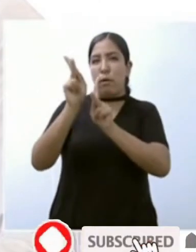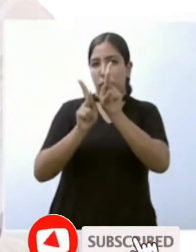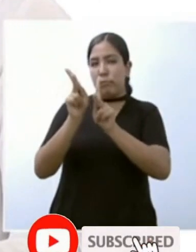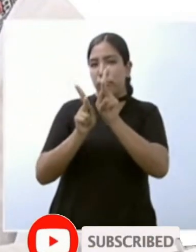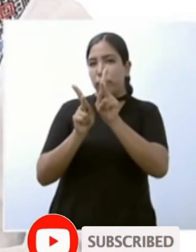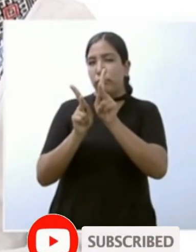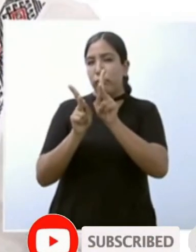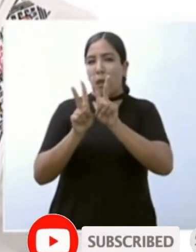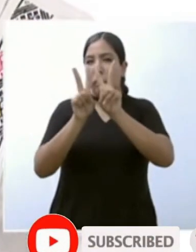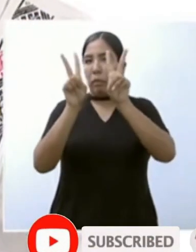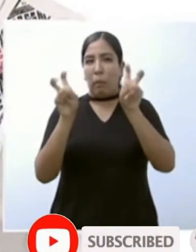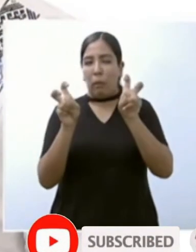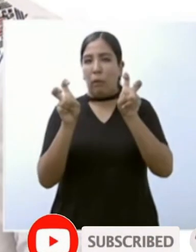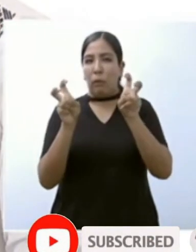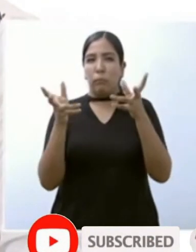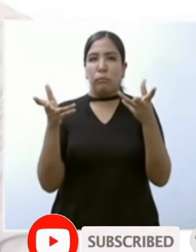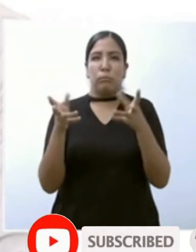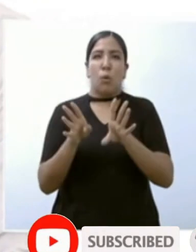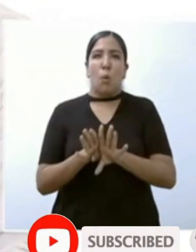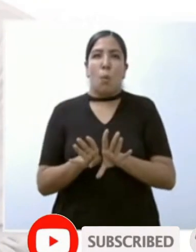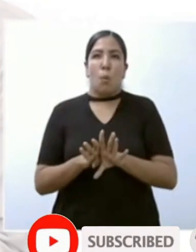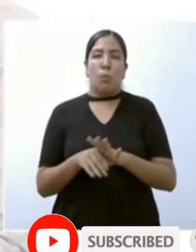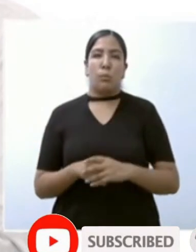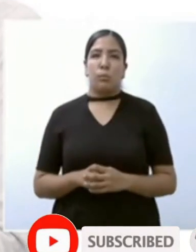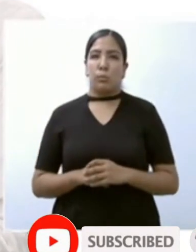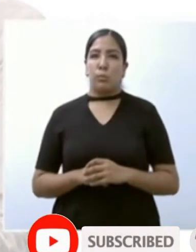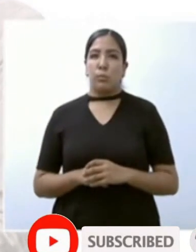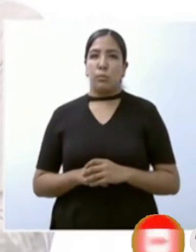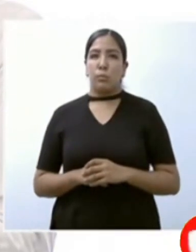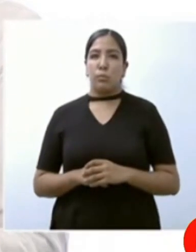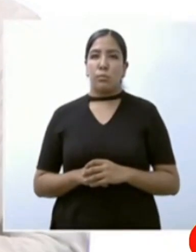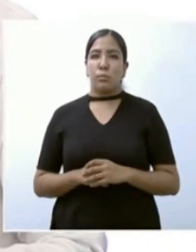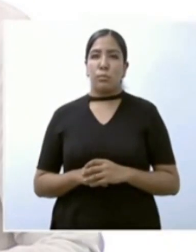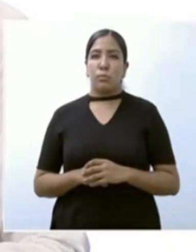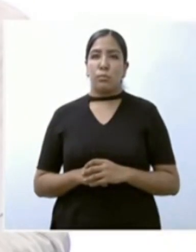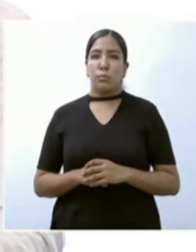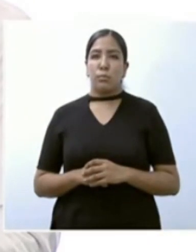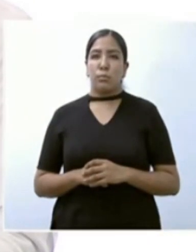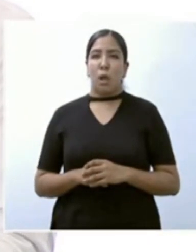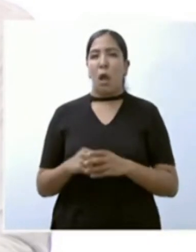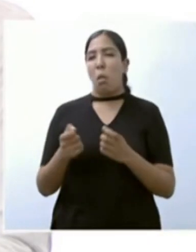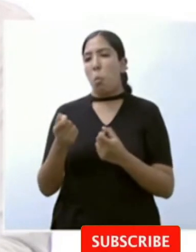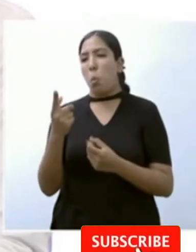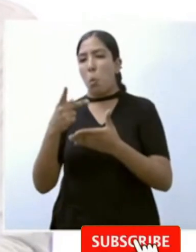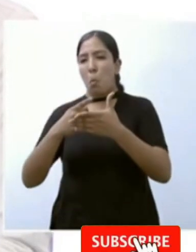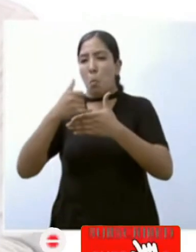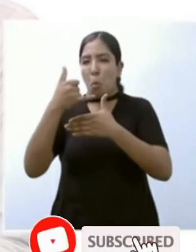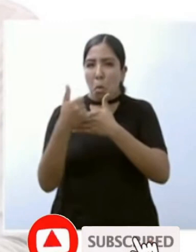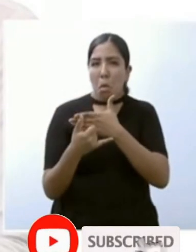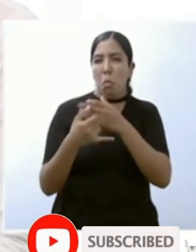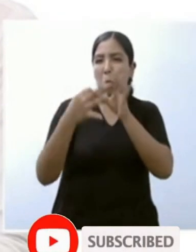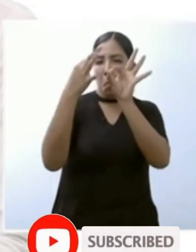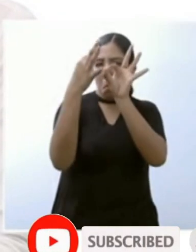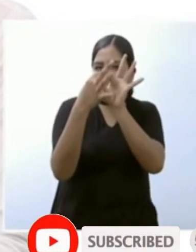obtener ya con proyectos muy definidos